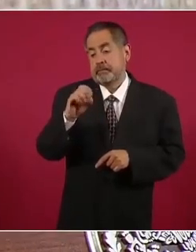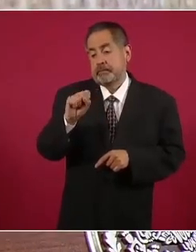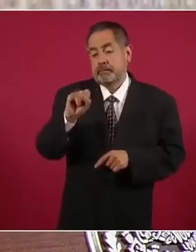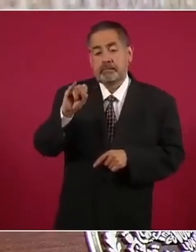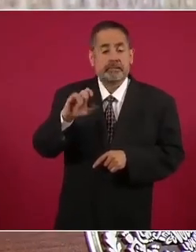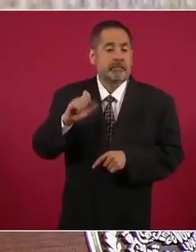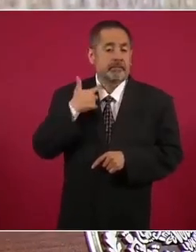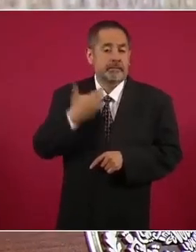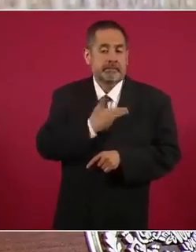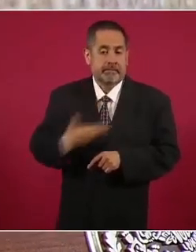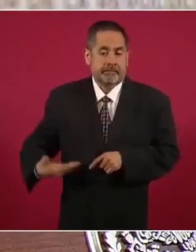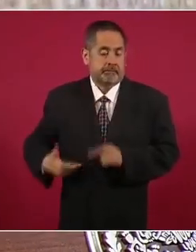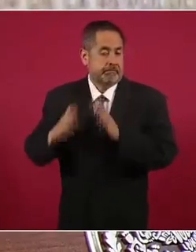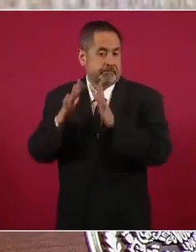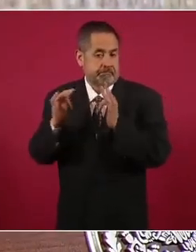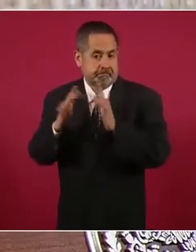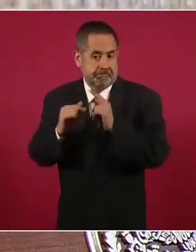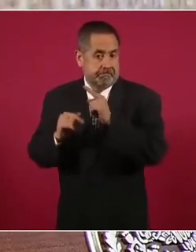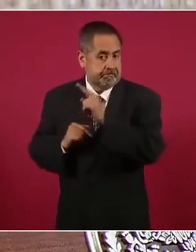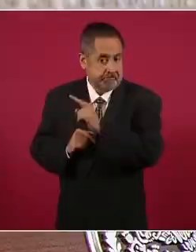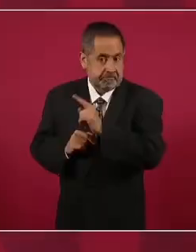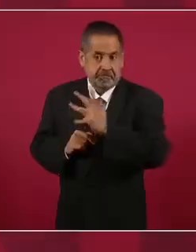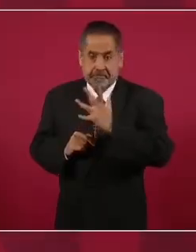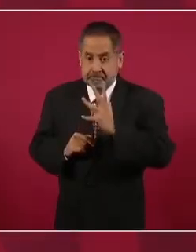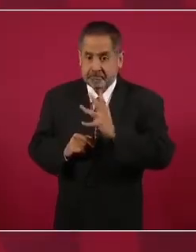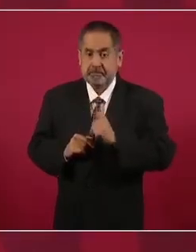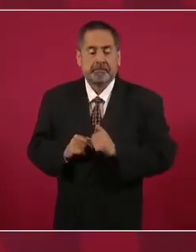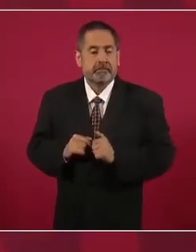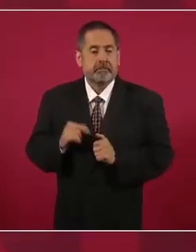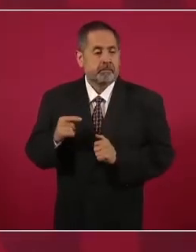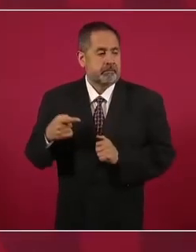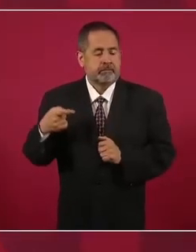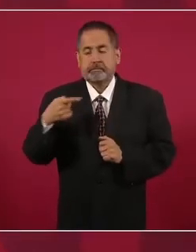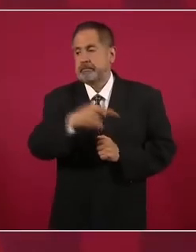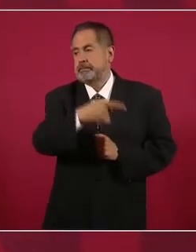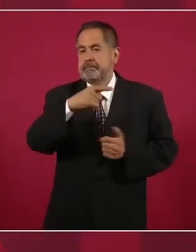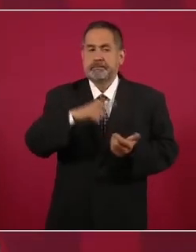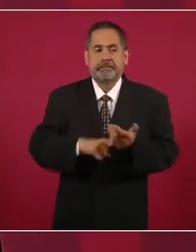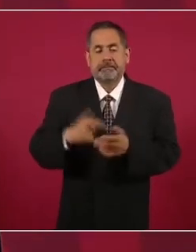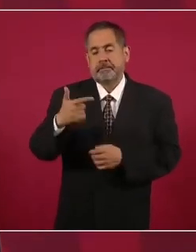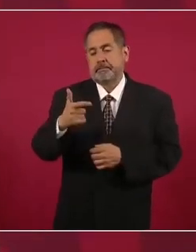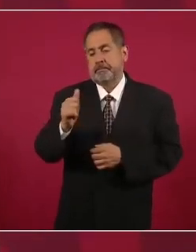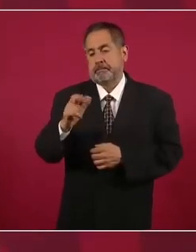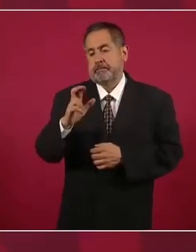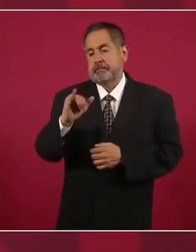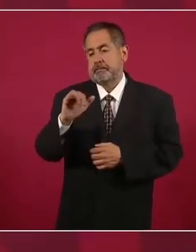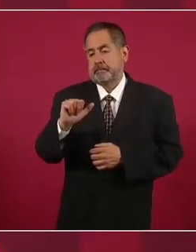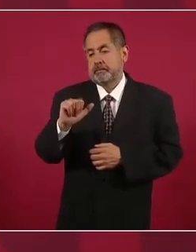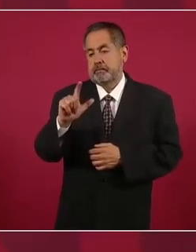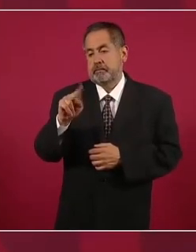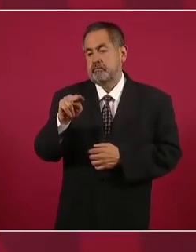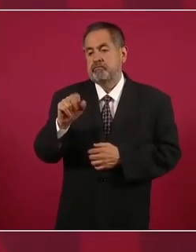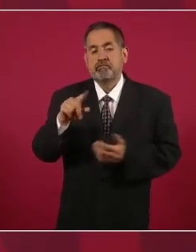expresidente de Francia de que García Luna tenía